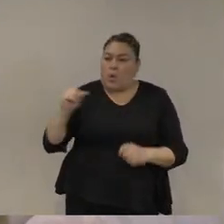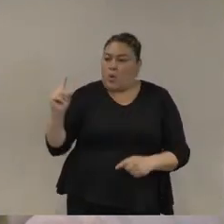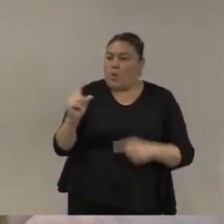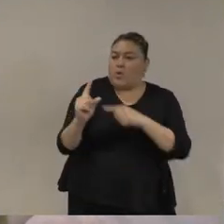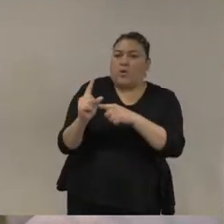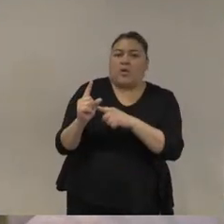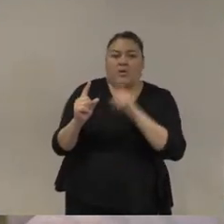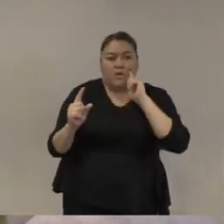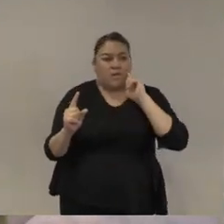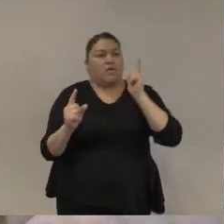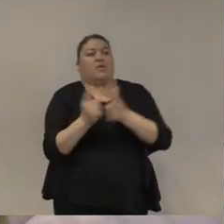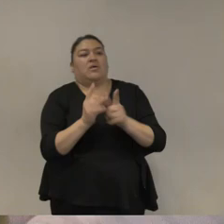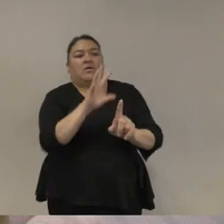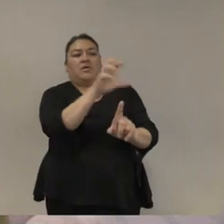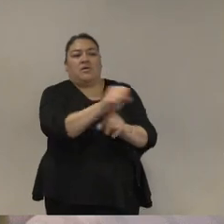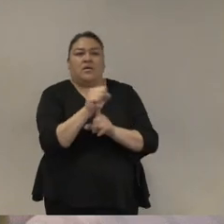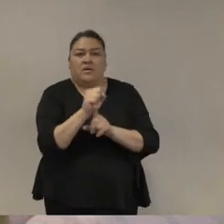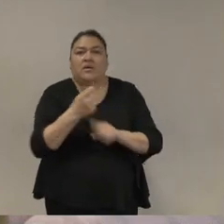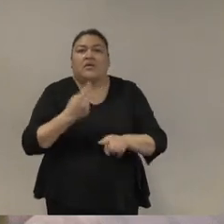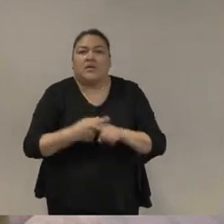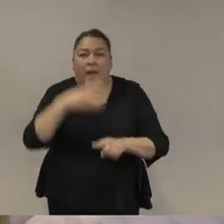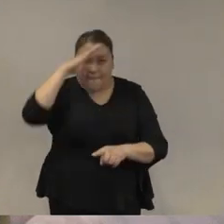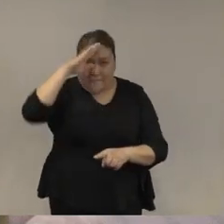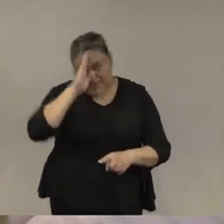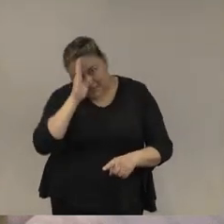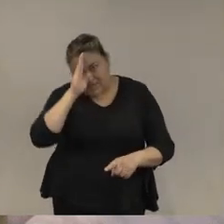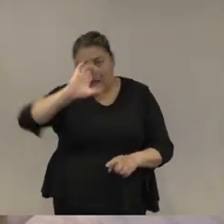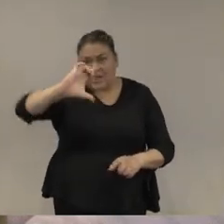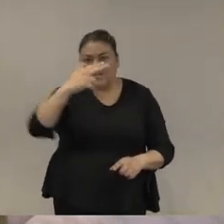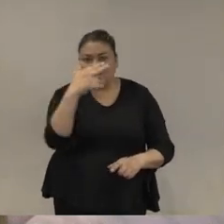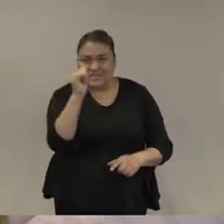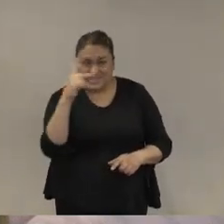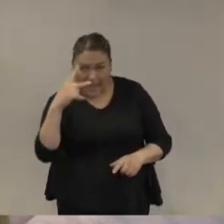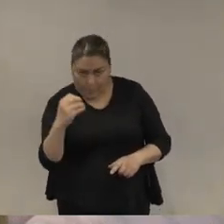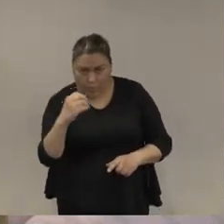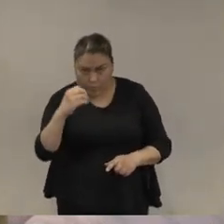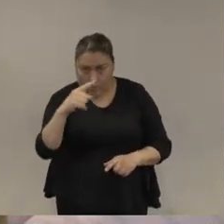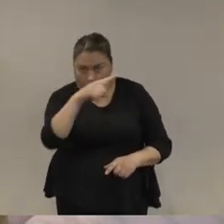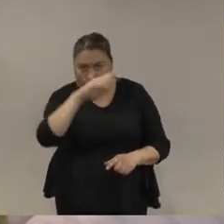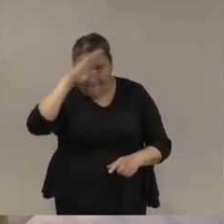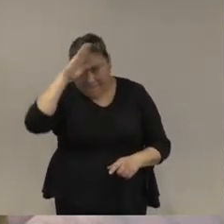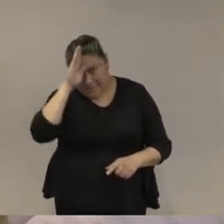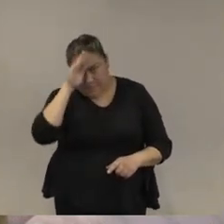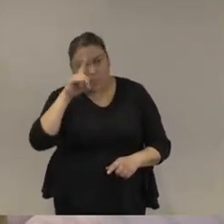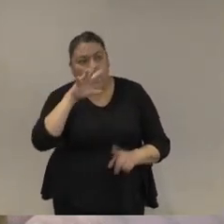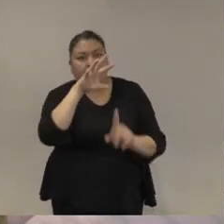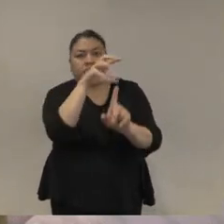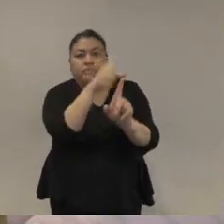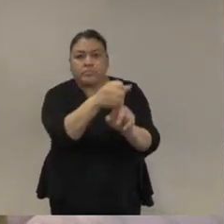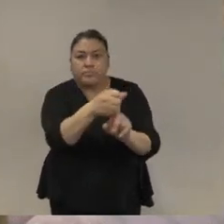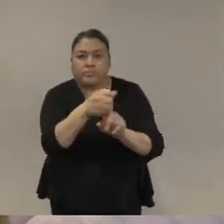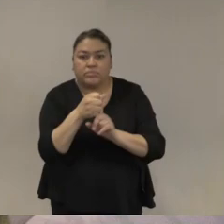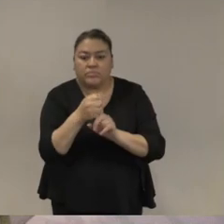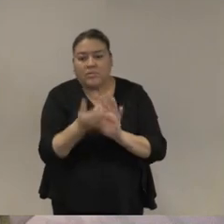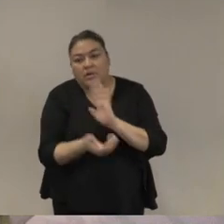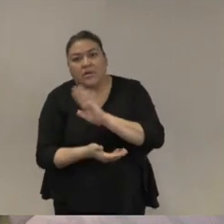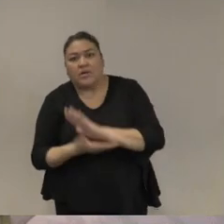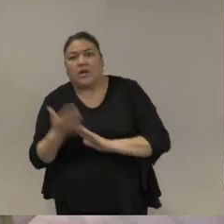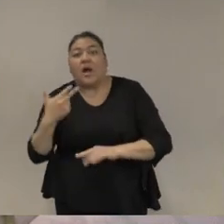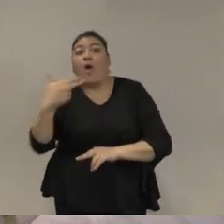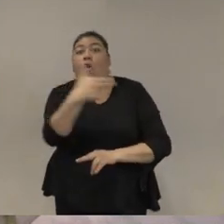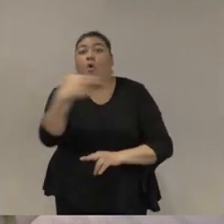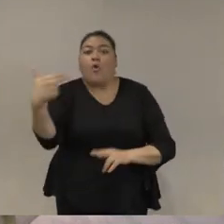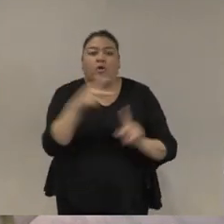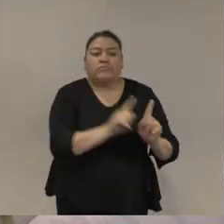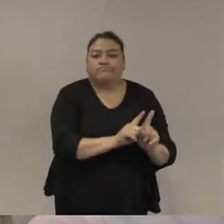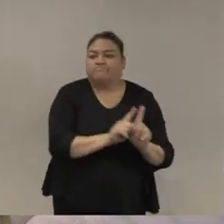se da cuenta que a quien arresta es al Chapo tiene la valentía de llevarlo al hotel al que lo lleva